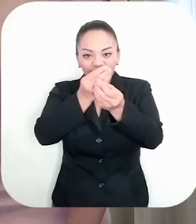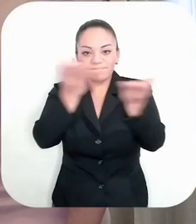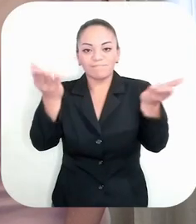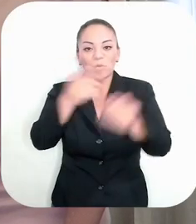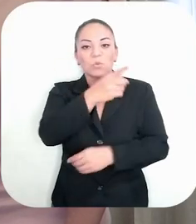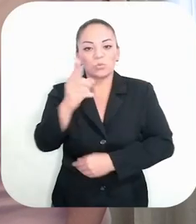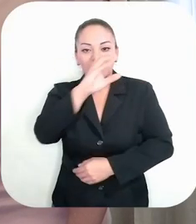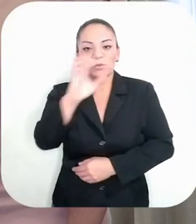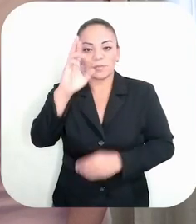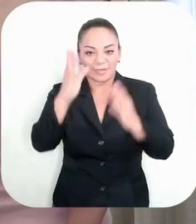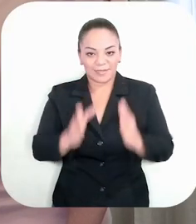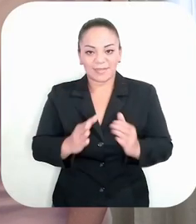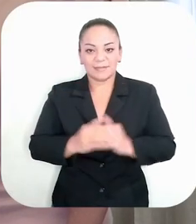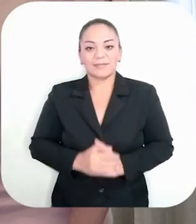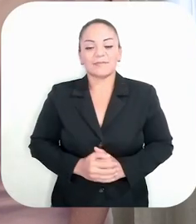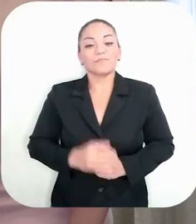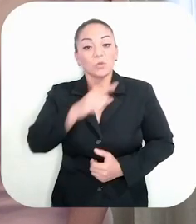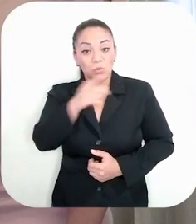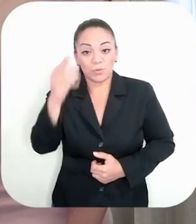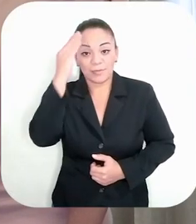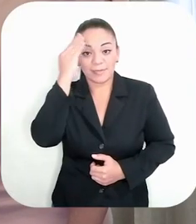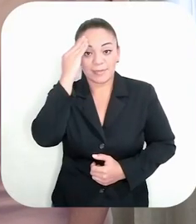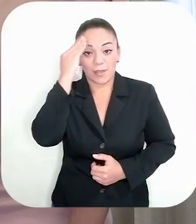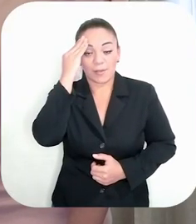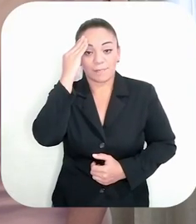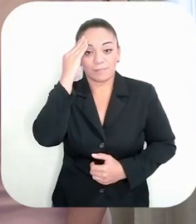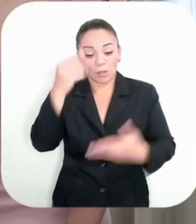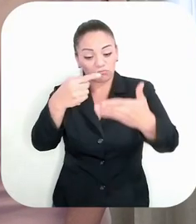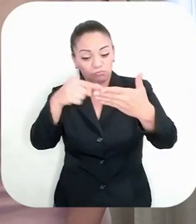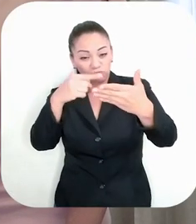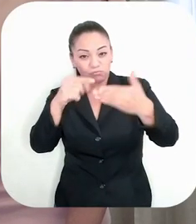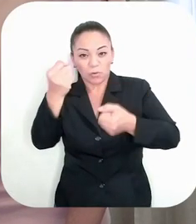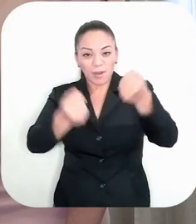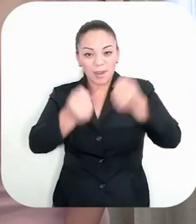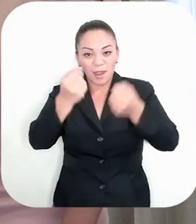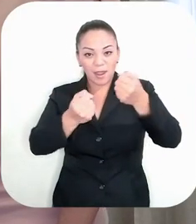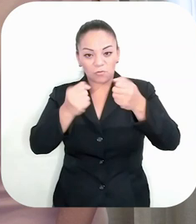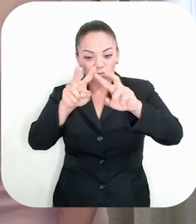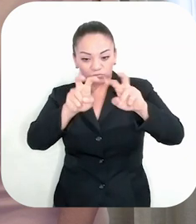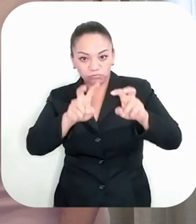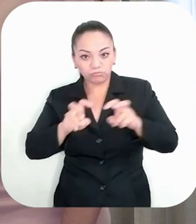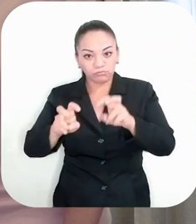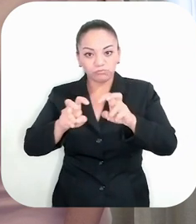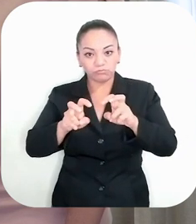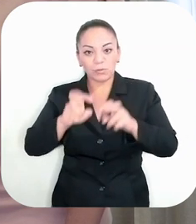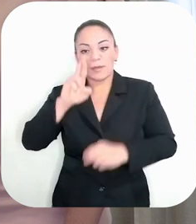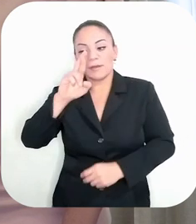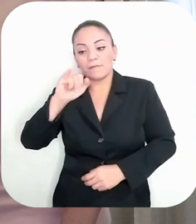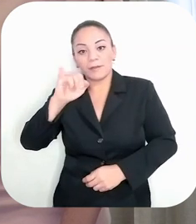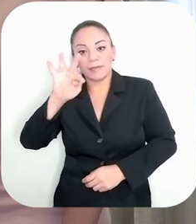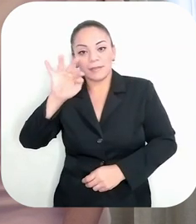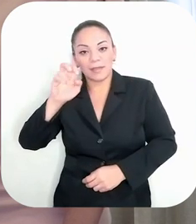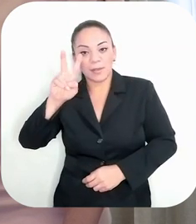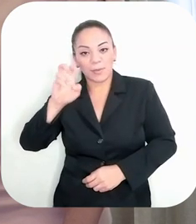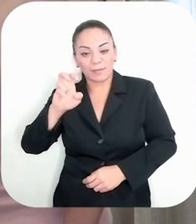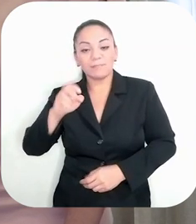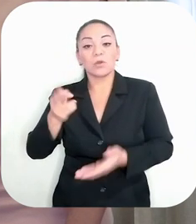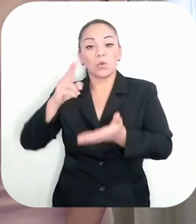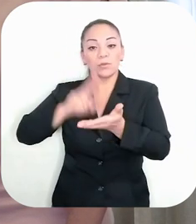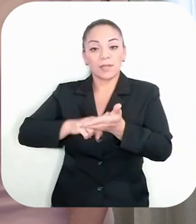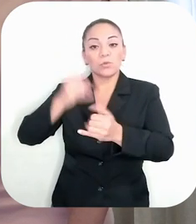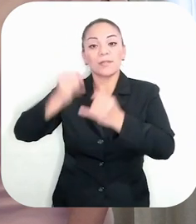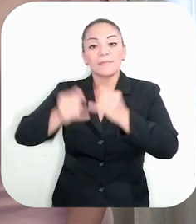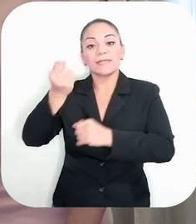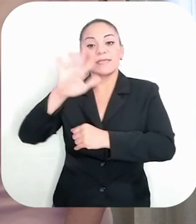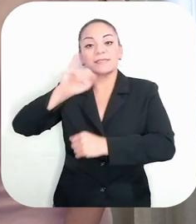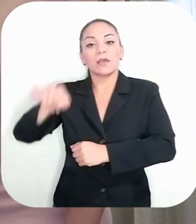Costarricenses, como ustedes saben, la inspección técnica vehicular que actualmente está concesionada a RITEVE finaliza el 15 de julio de